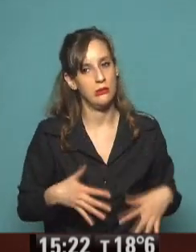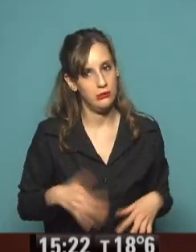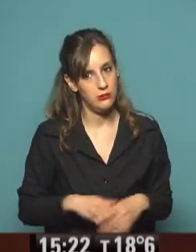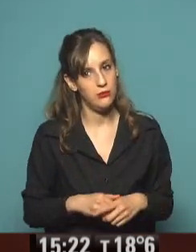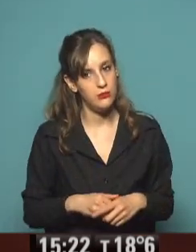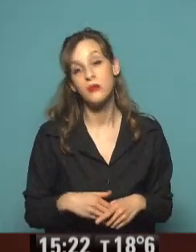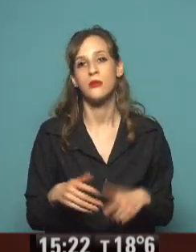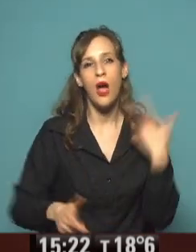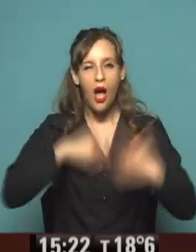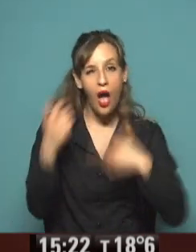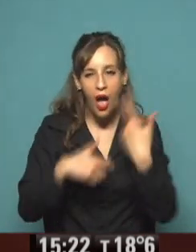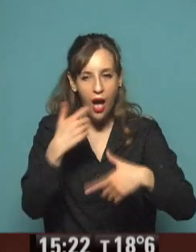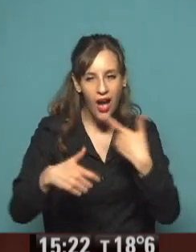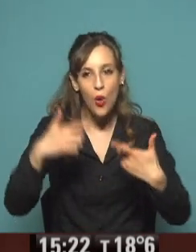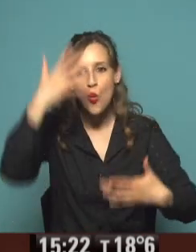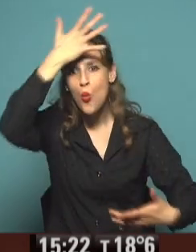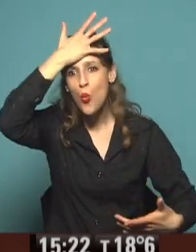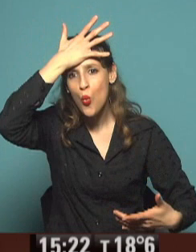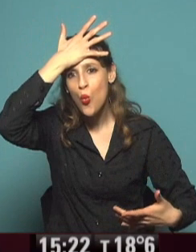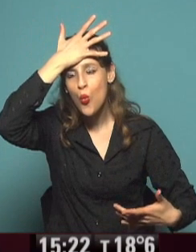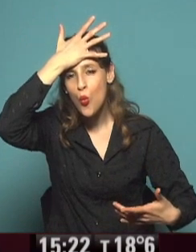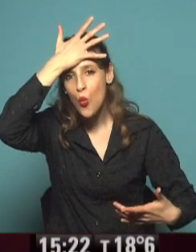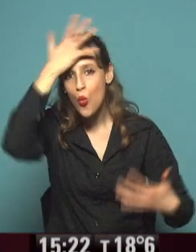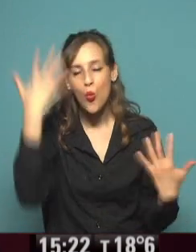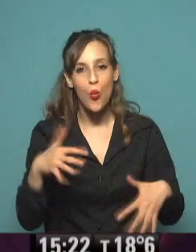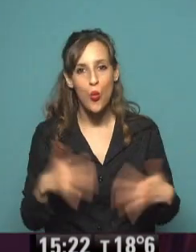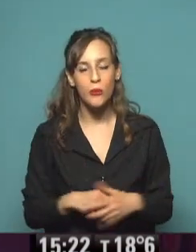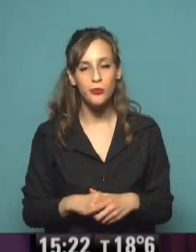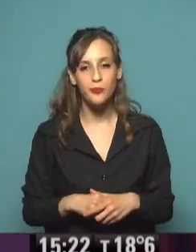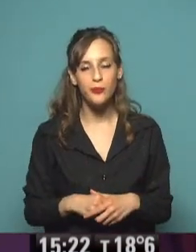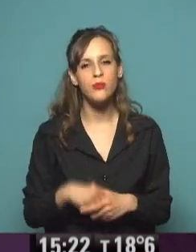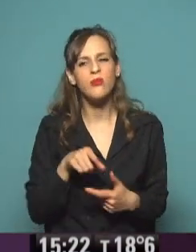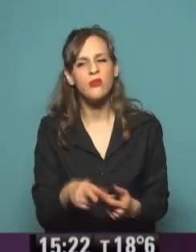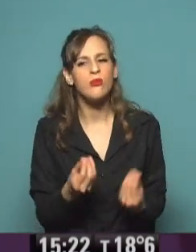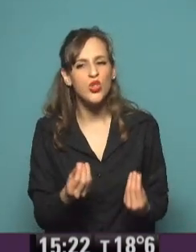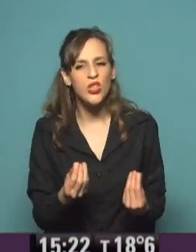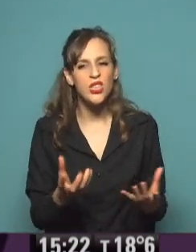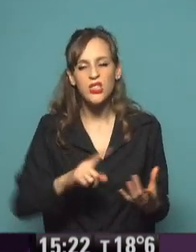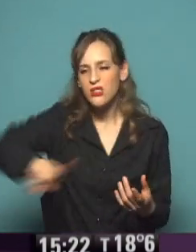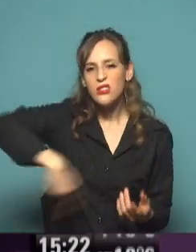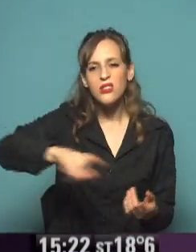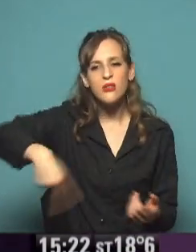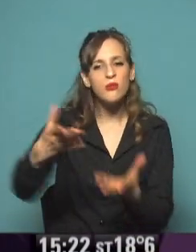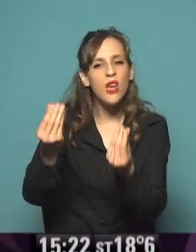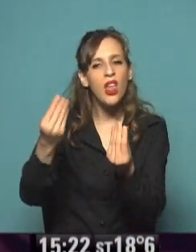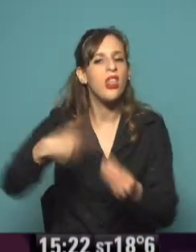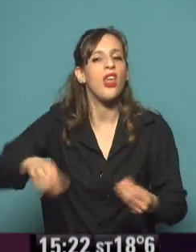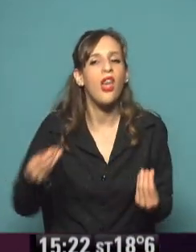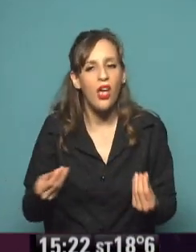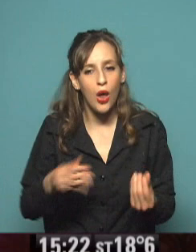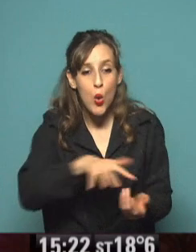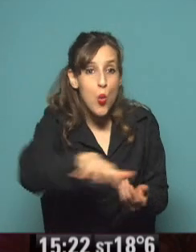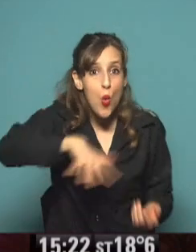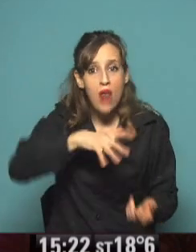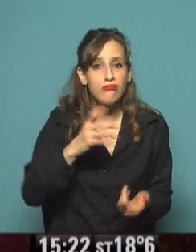pedazos. ¡Güemes! ¡Los realistas! ¿Eh? ¿Güemes? ¿Por qué es tan tan temeroso, soldado? ¡Estas tierras son